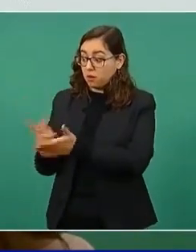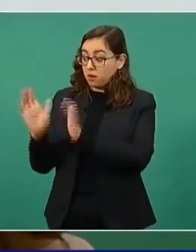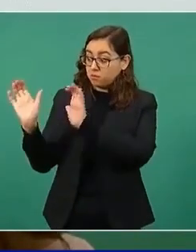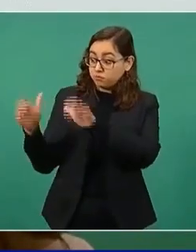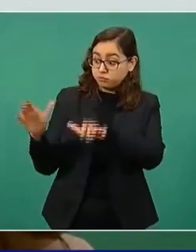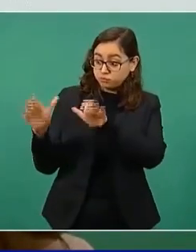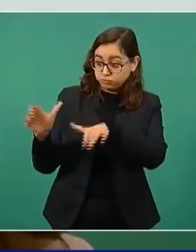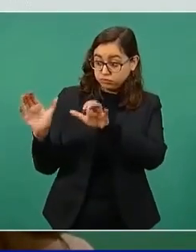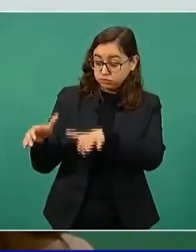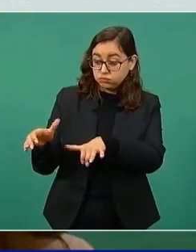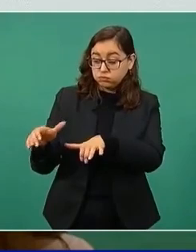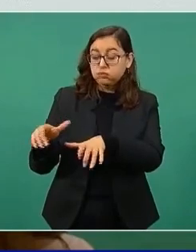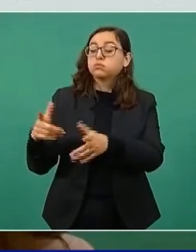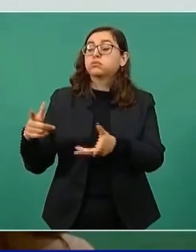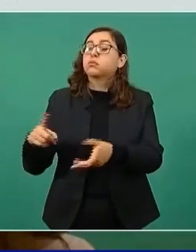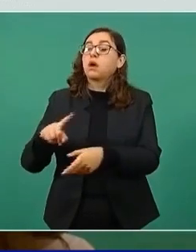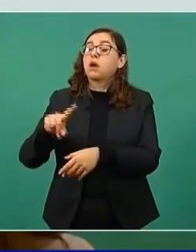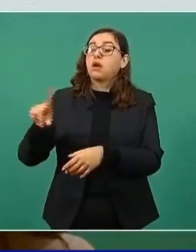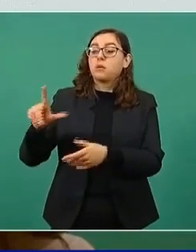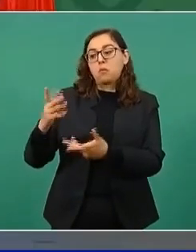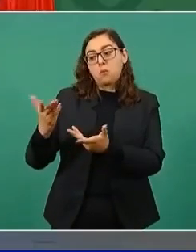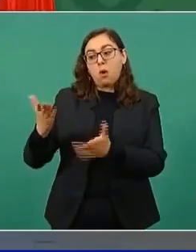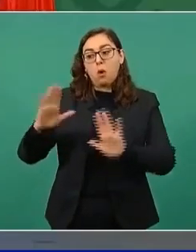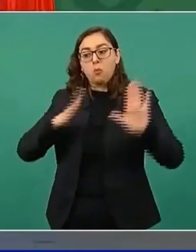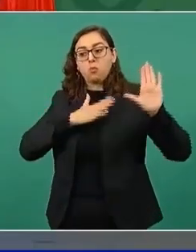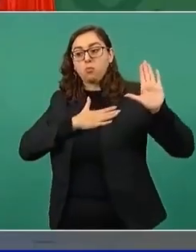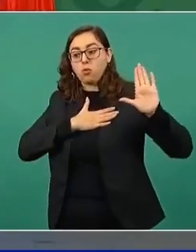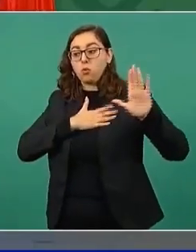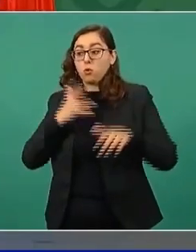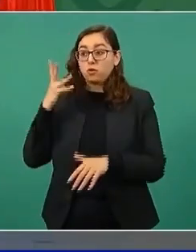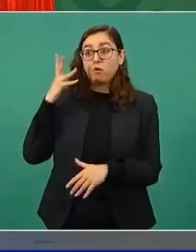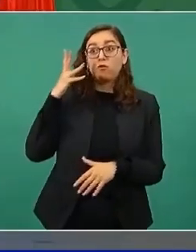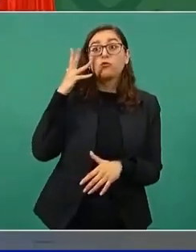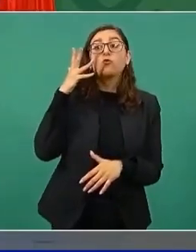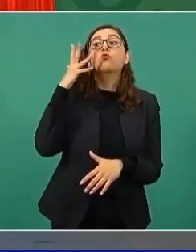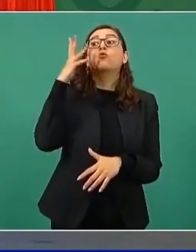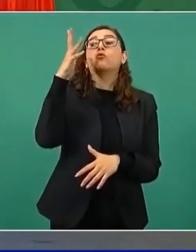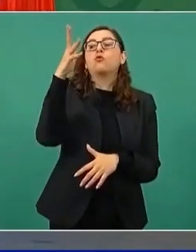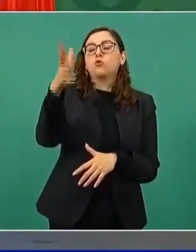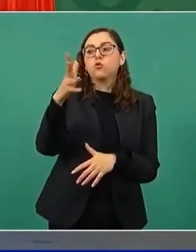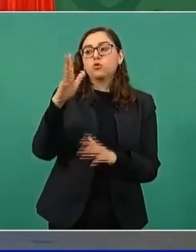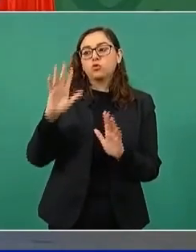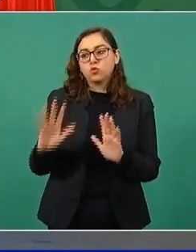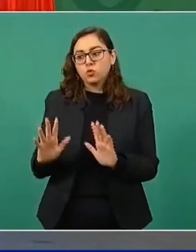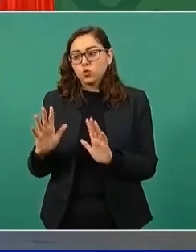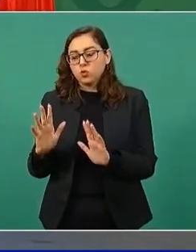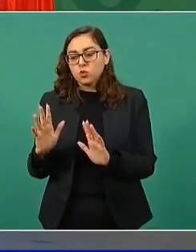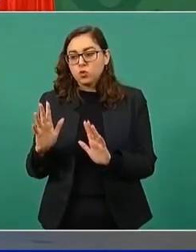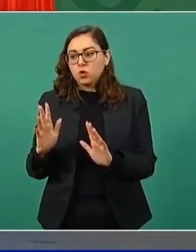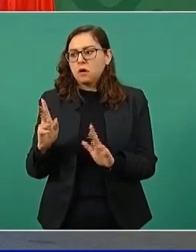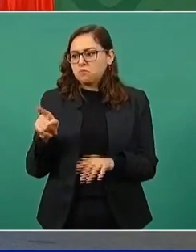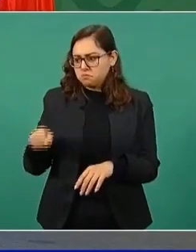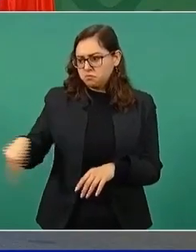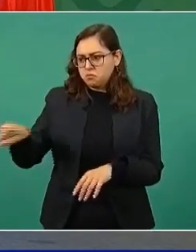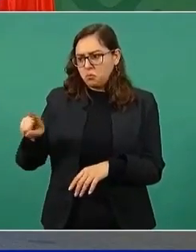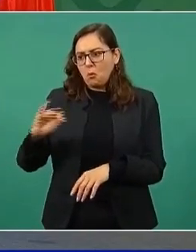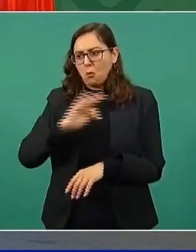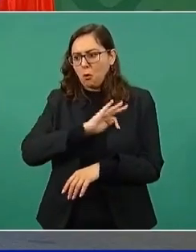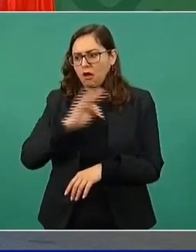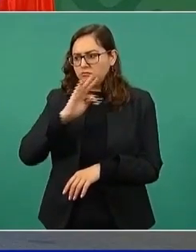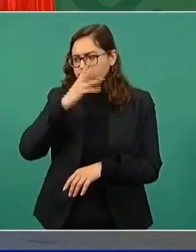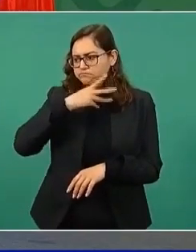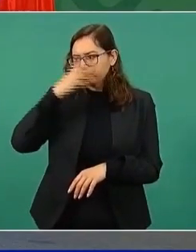en el mediano plazo de manera ordenada y de acuerdo a la demanda, visas temporales de trabajo